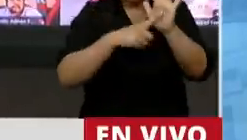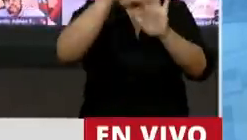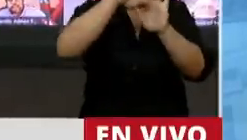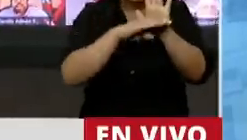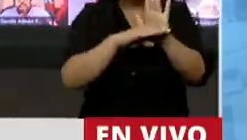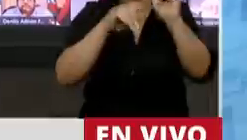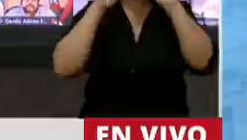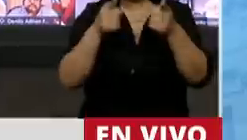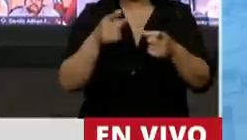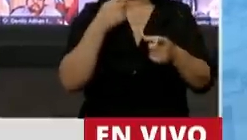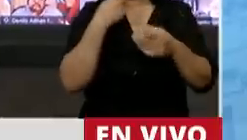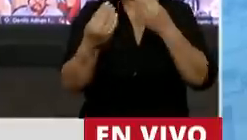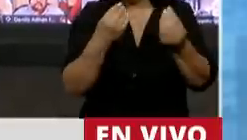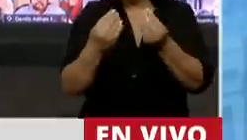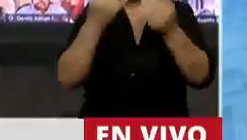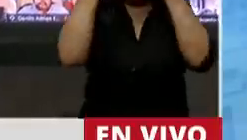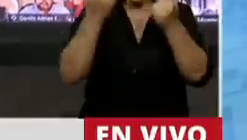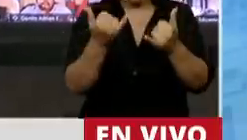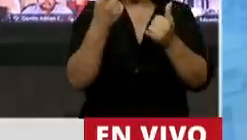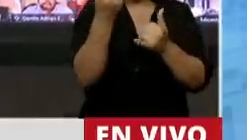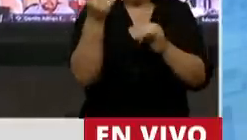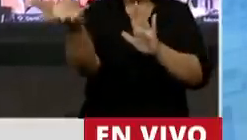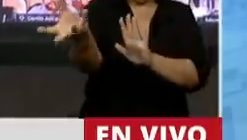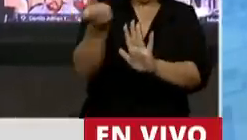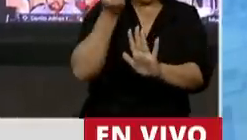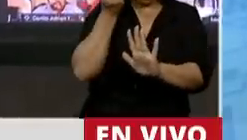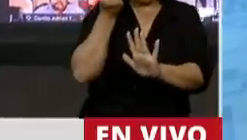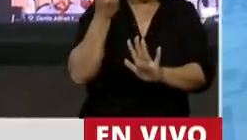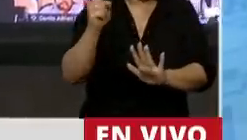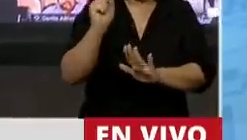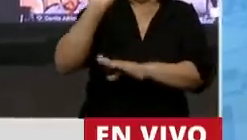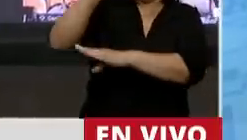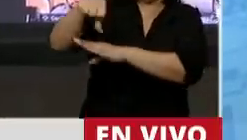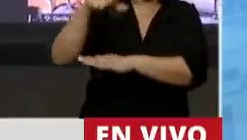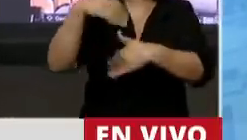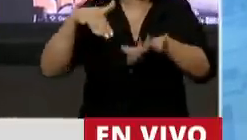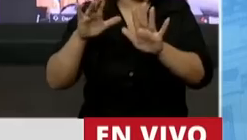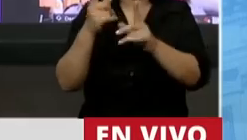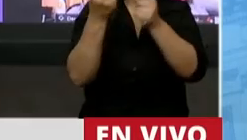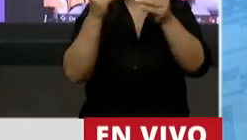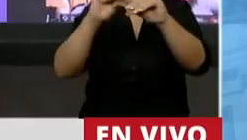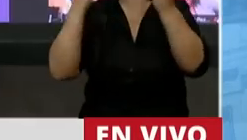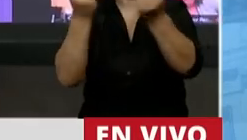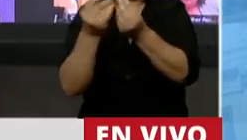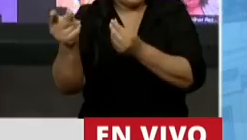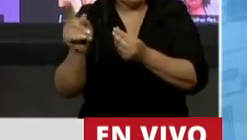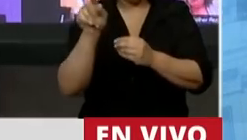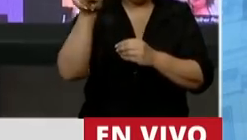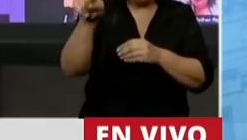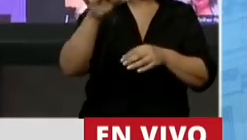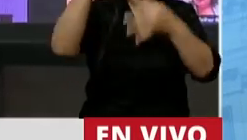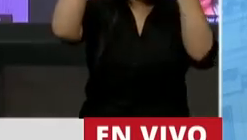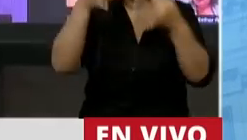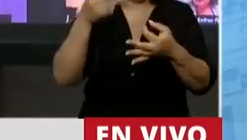circunstancia de que hay de por medio una retención de capital sin que importe su monto lo que determina la existencia de un